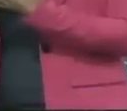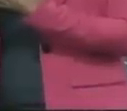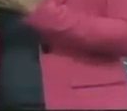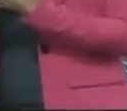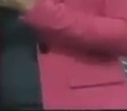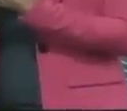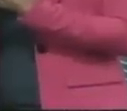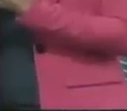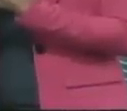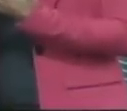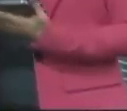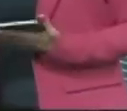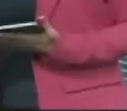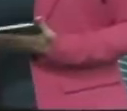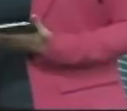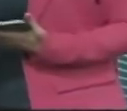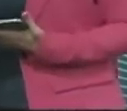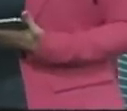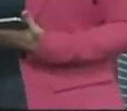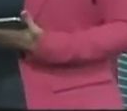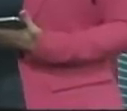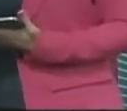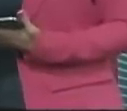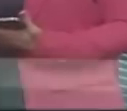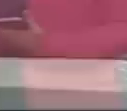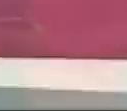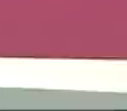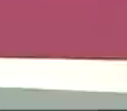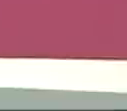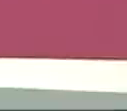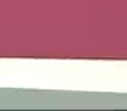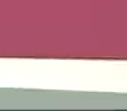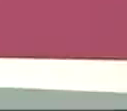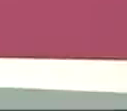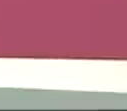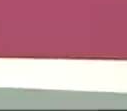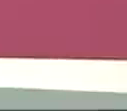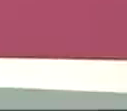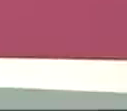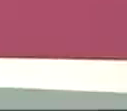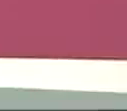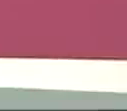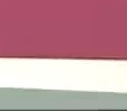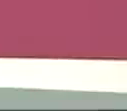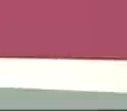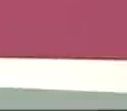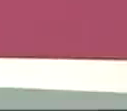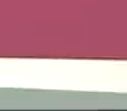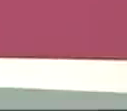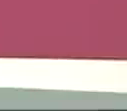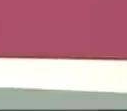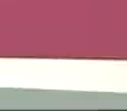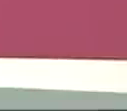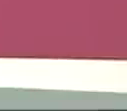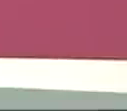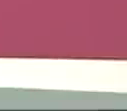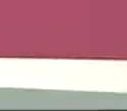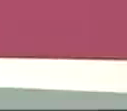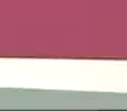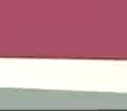a llevar a cabo este martes 25 de abril, presidente. Estamos a la expectativa, como lo he venido diciendo,